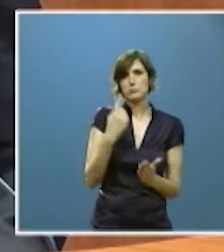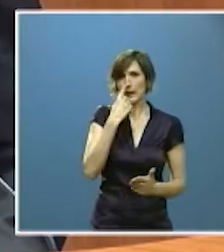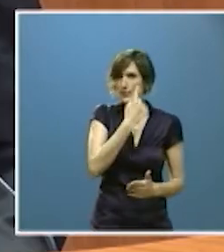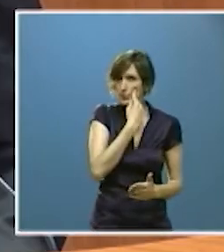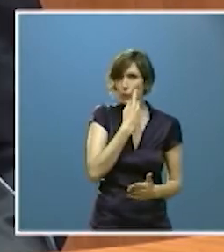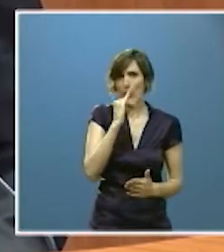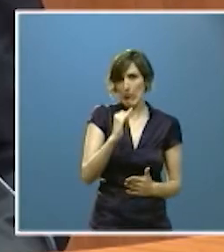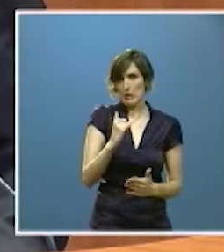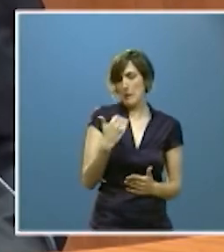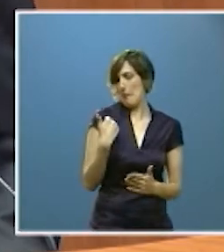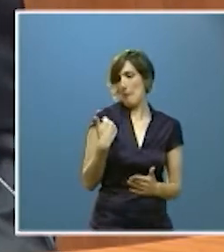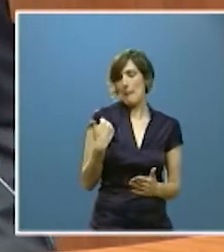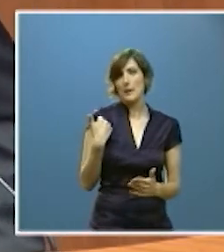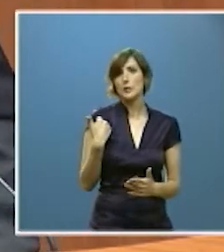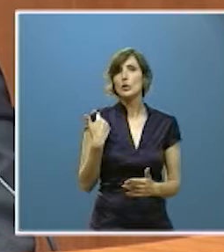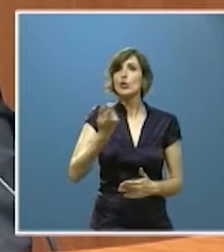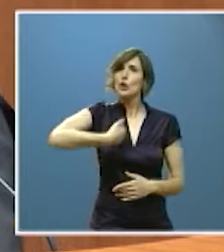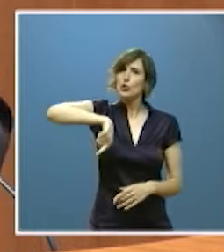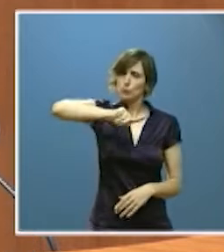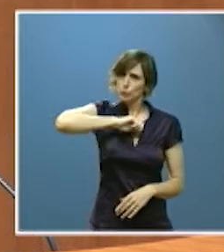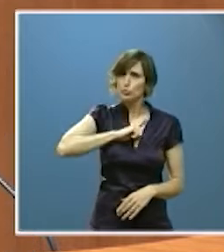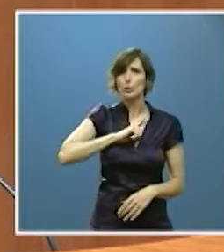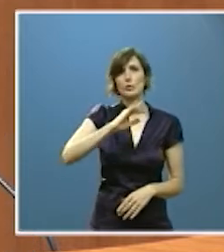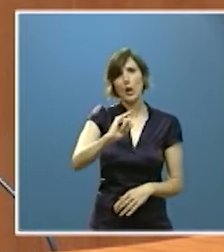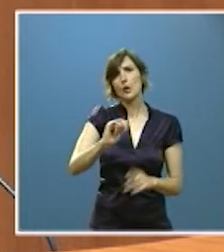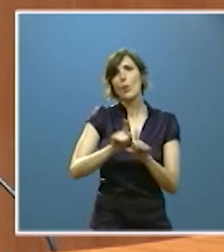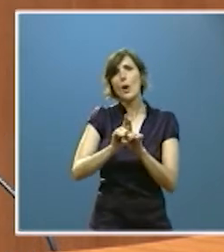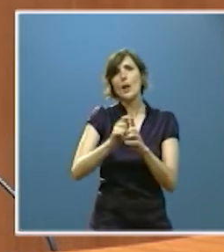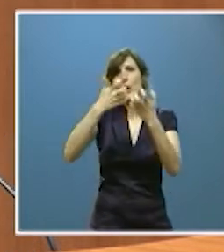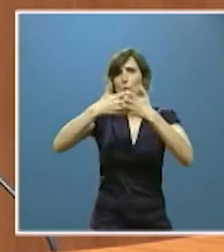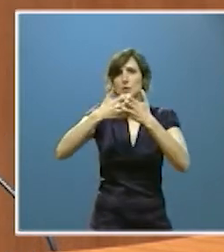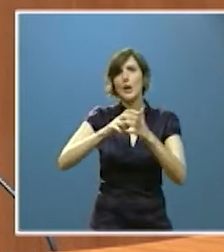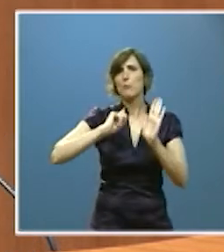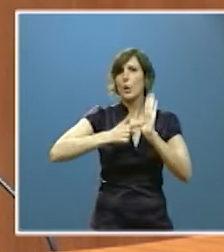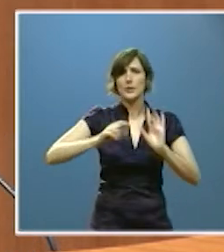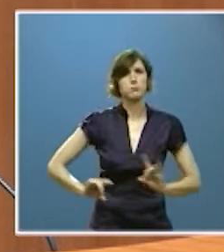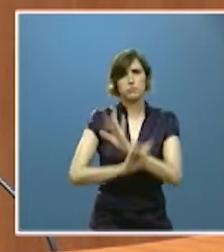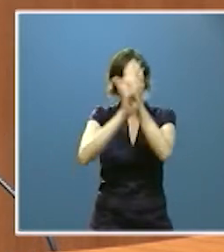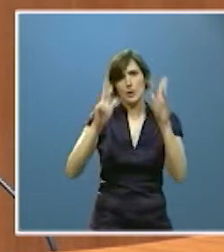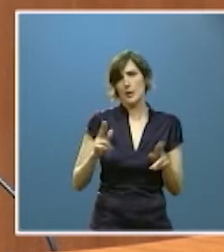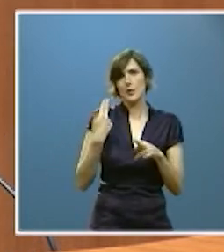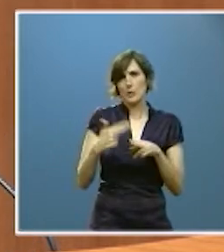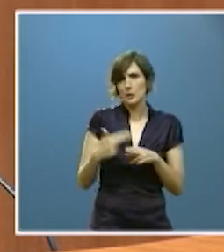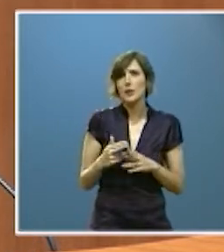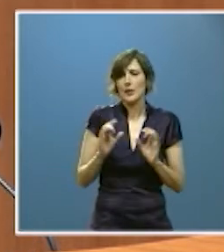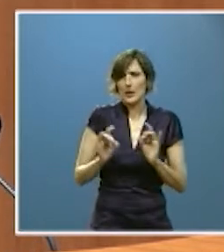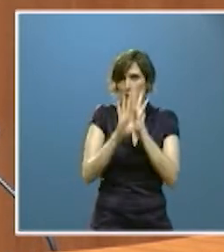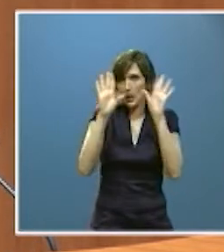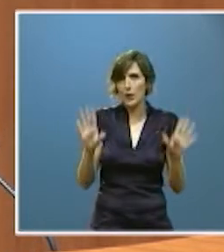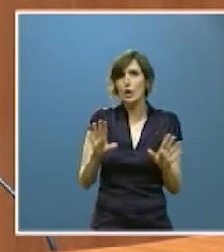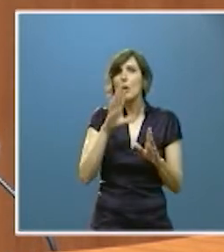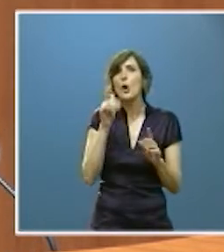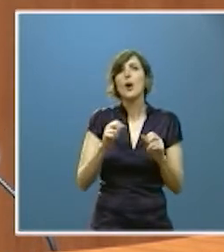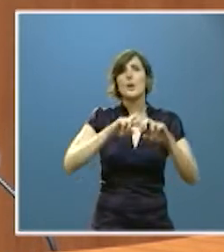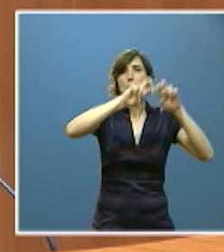respecto bien recientes, que contamos con una clara y moderna política industrial, cuyos sólidos fundamentos son el Acuerdo